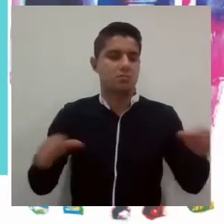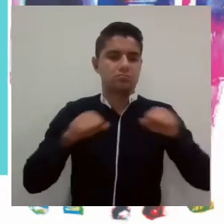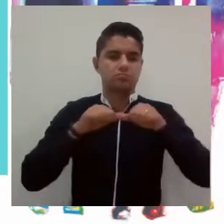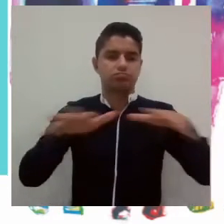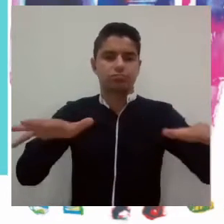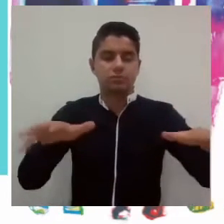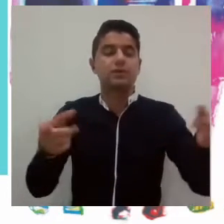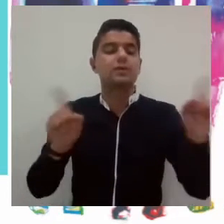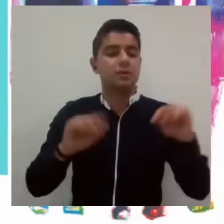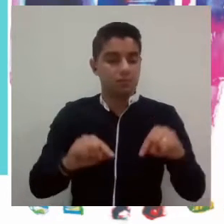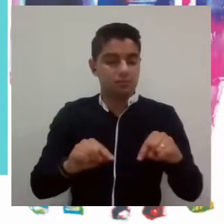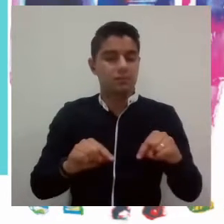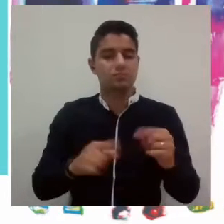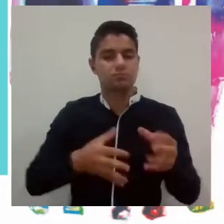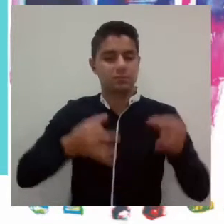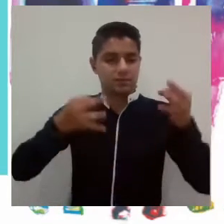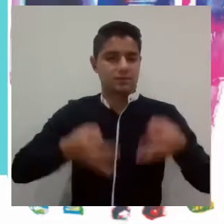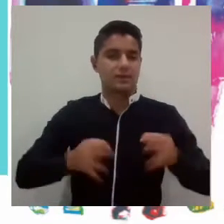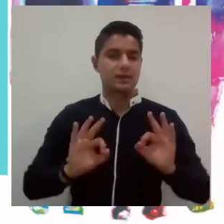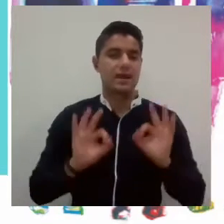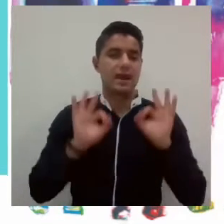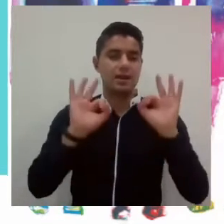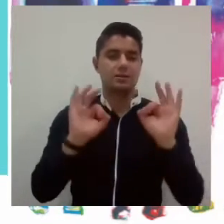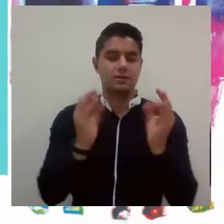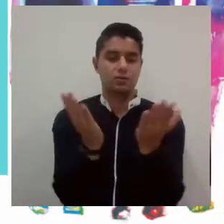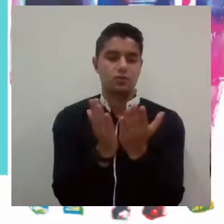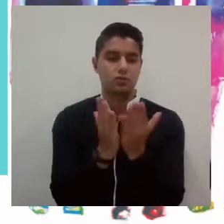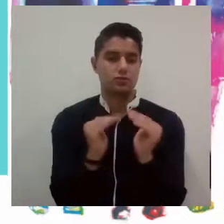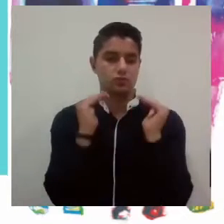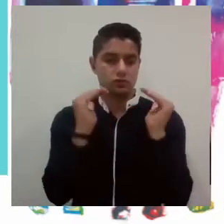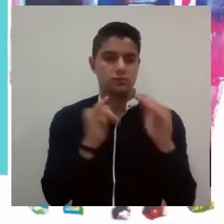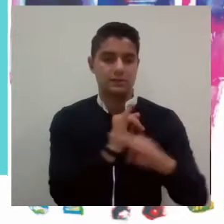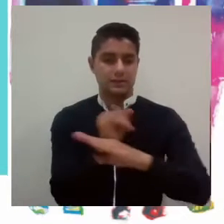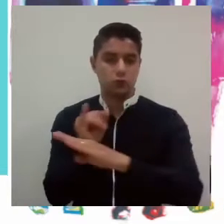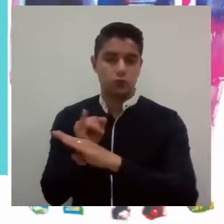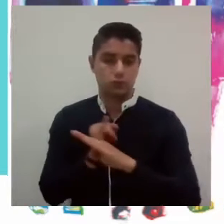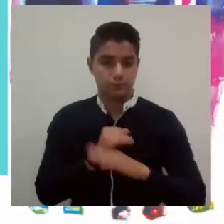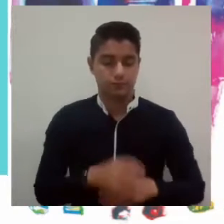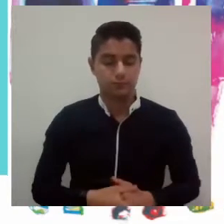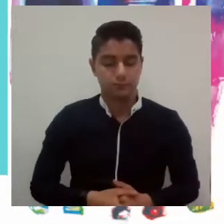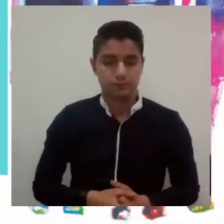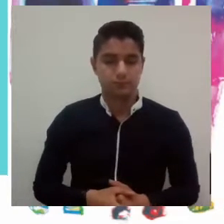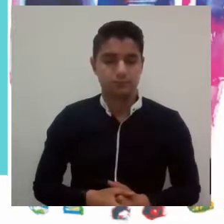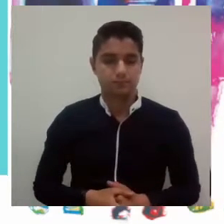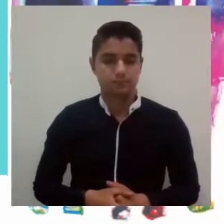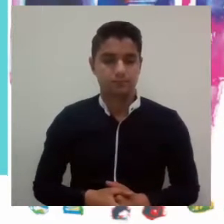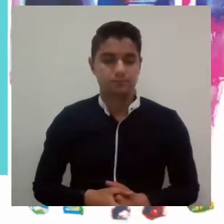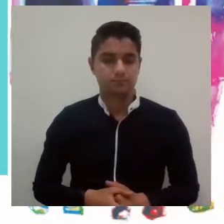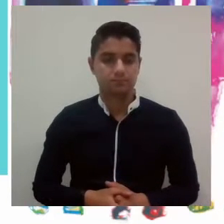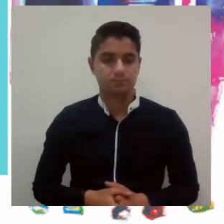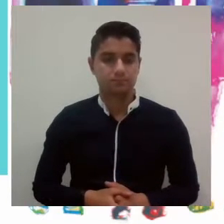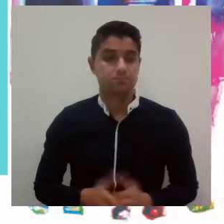crecimiento, de expansión y de aseguramiento de calidad de la educación superior en nuestro país.